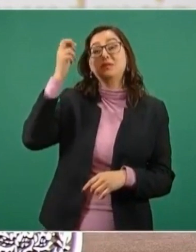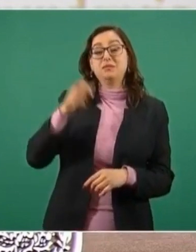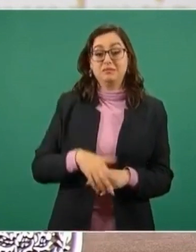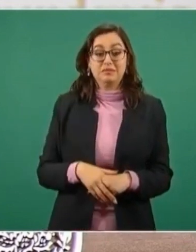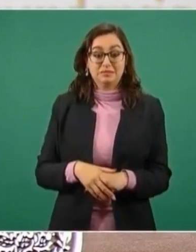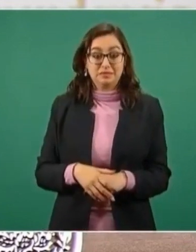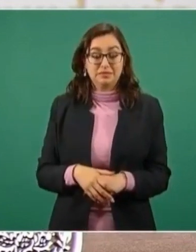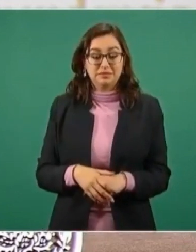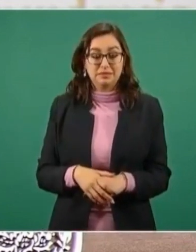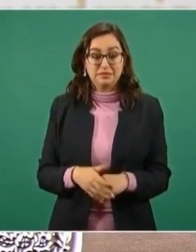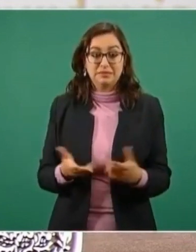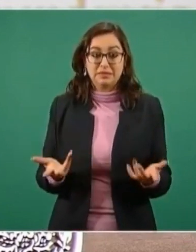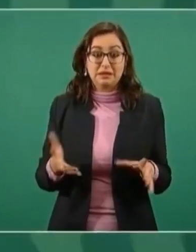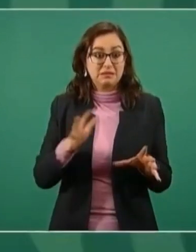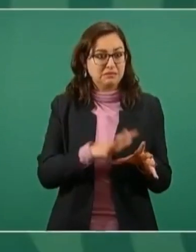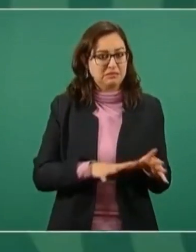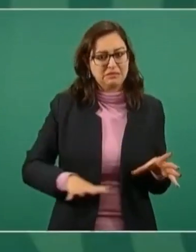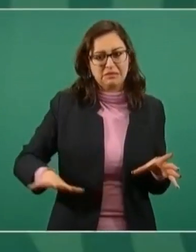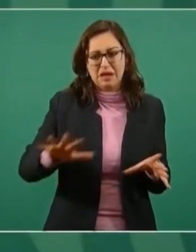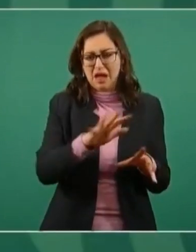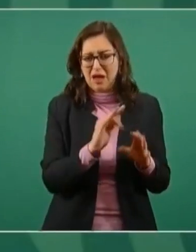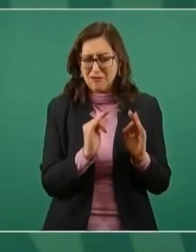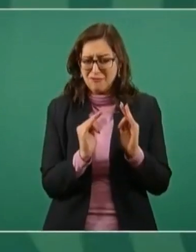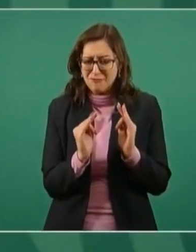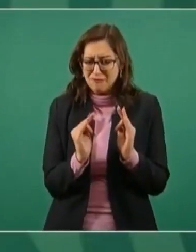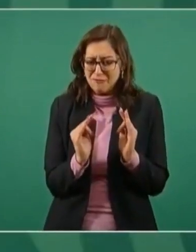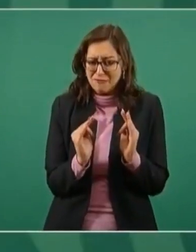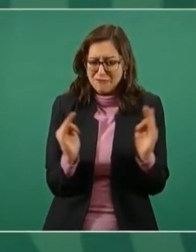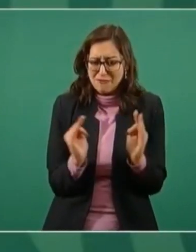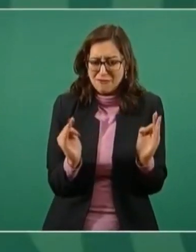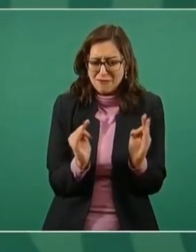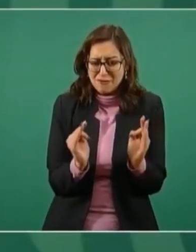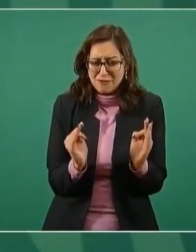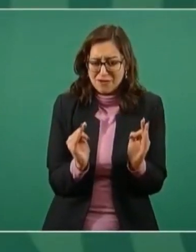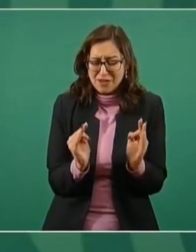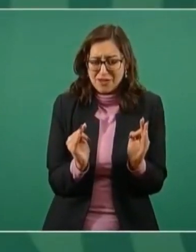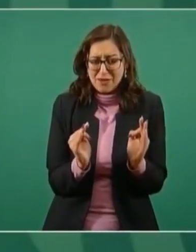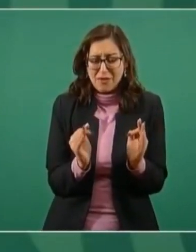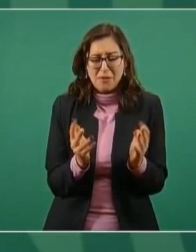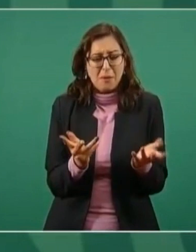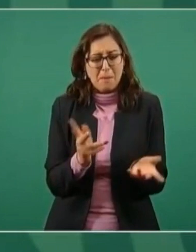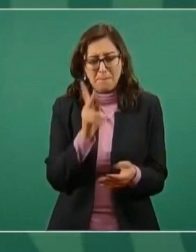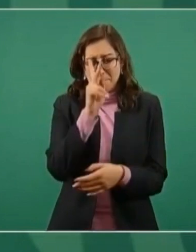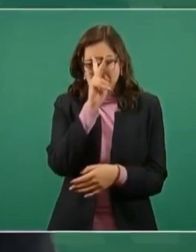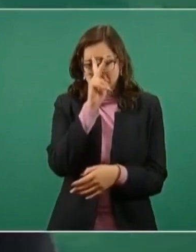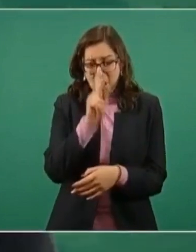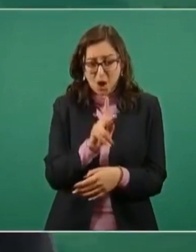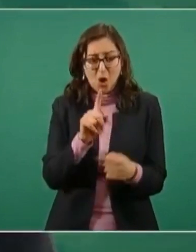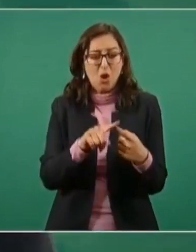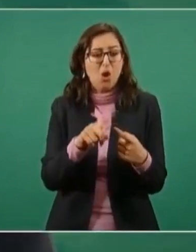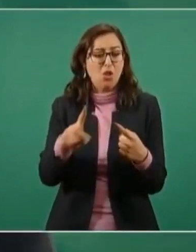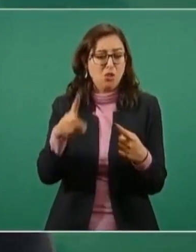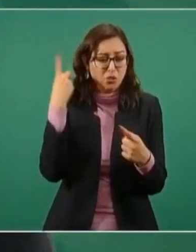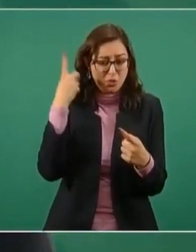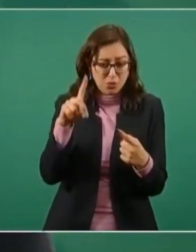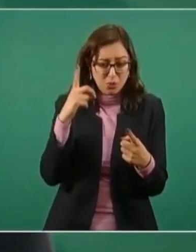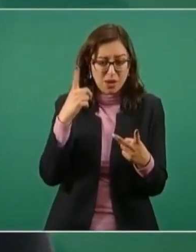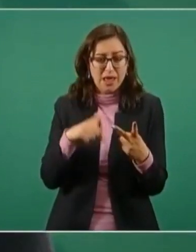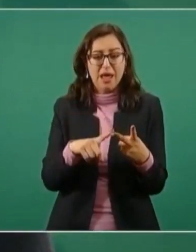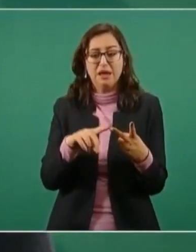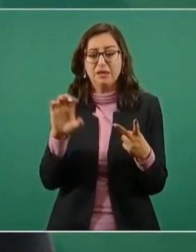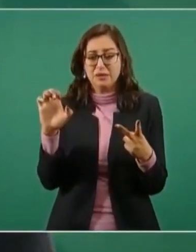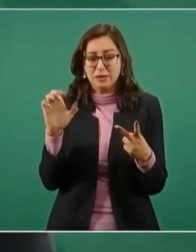hay mucho frío ahora, todo lo que es Durango, Chihuahua,